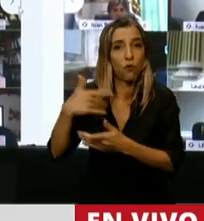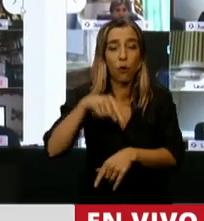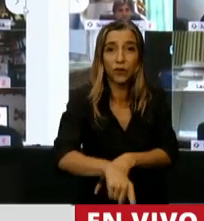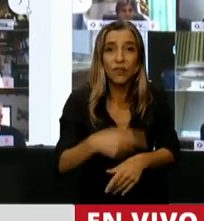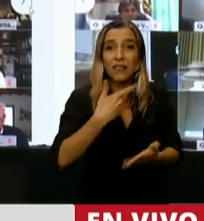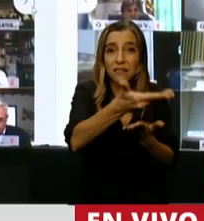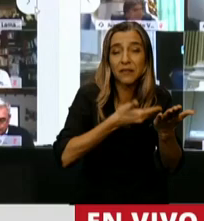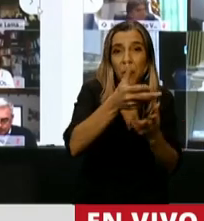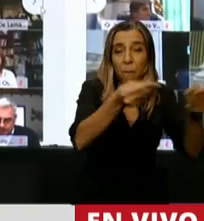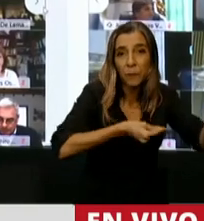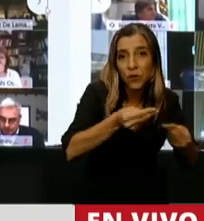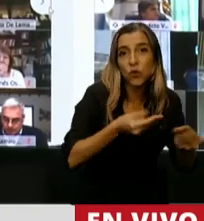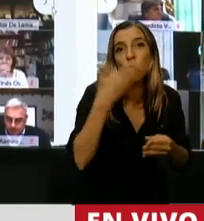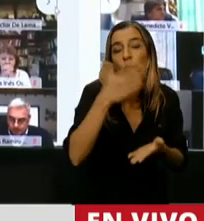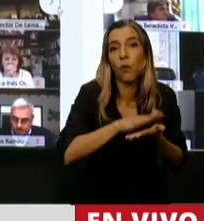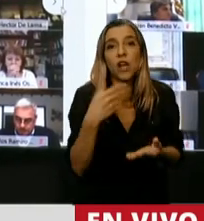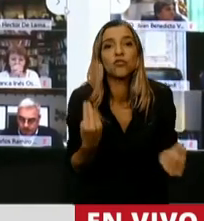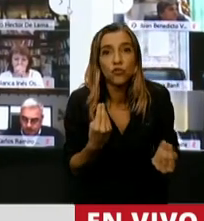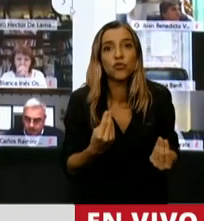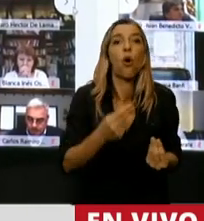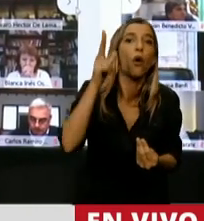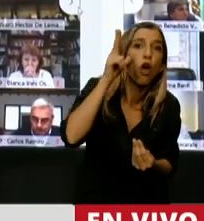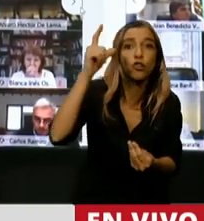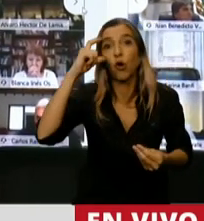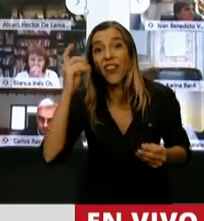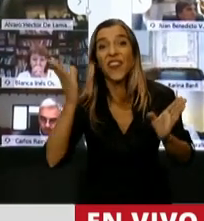ajuste de 8 a 6 puntos, de 10 a 6 puntos del producto,